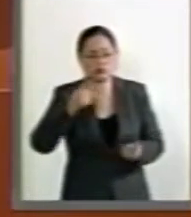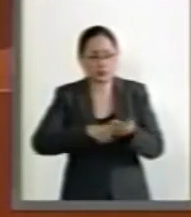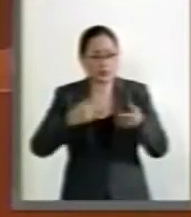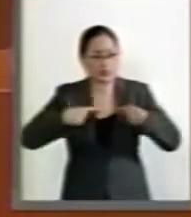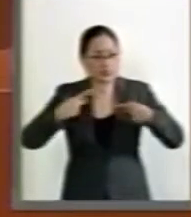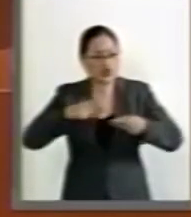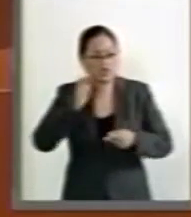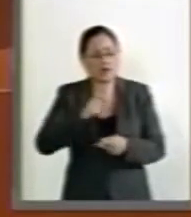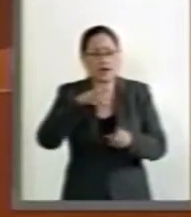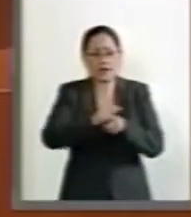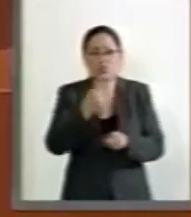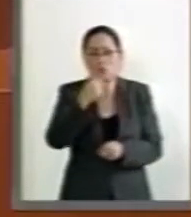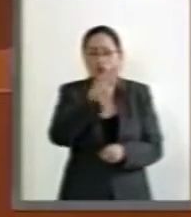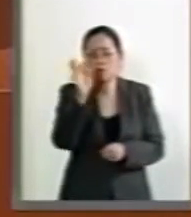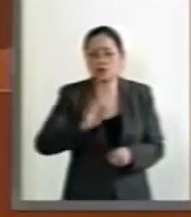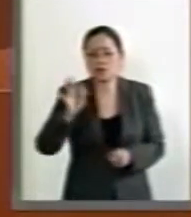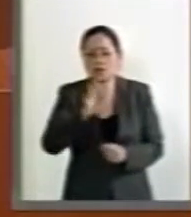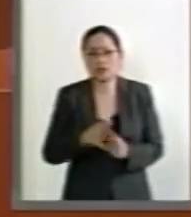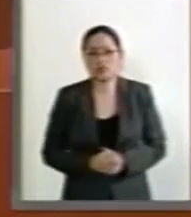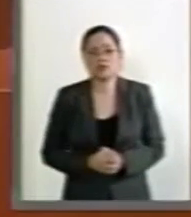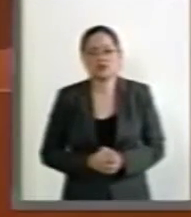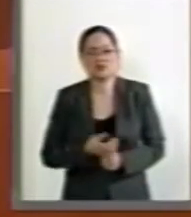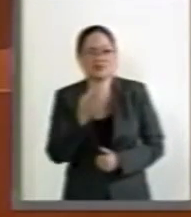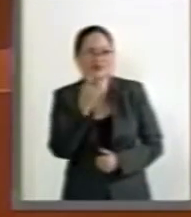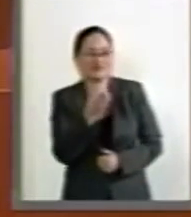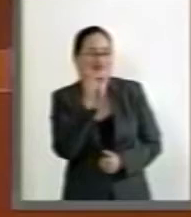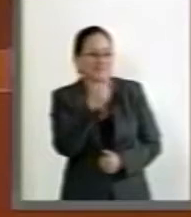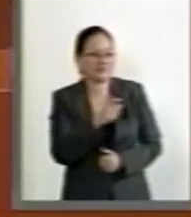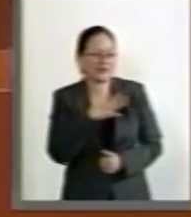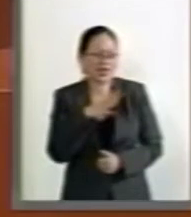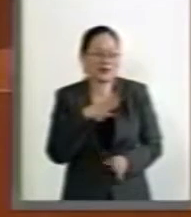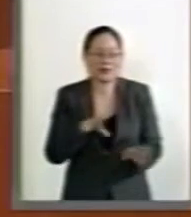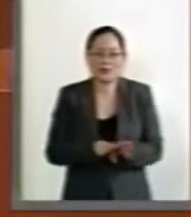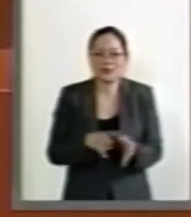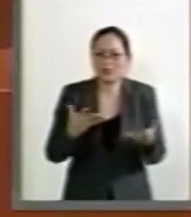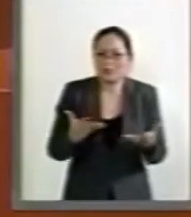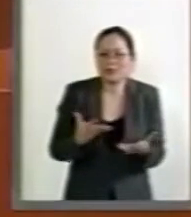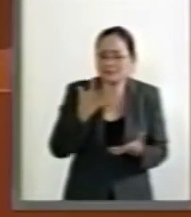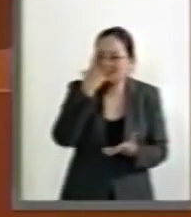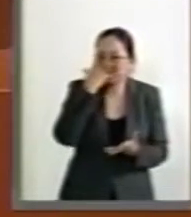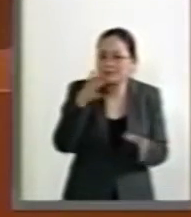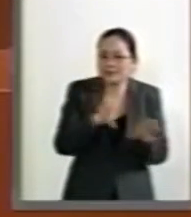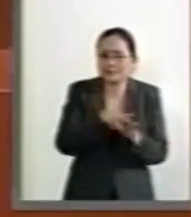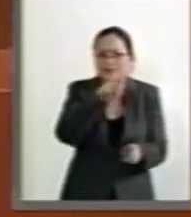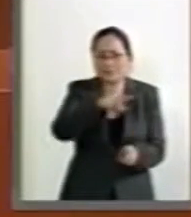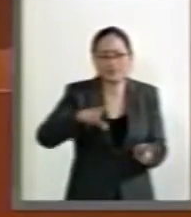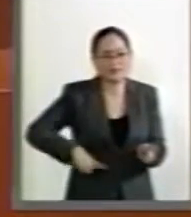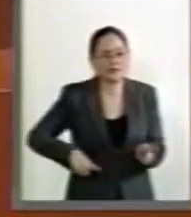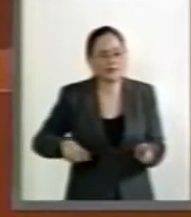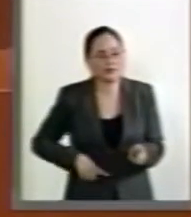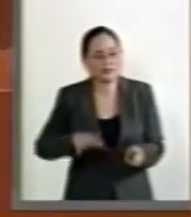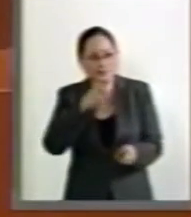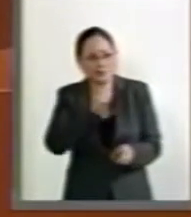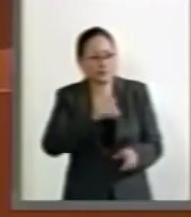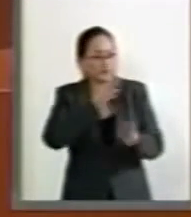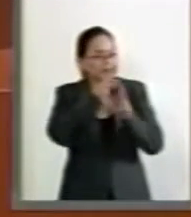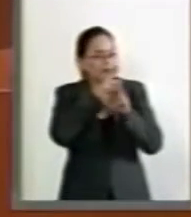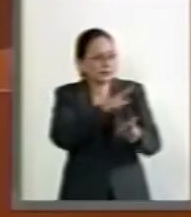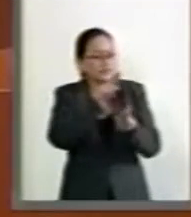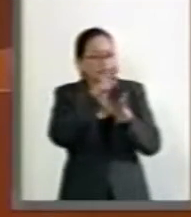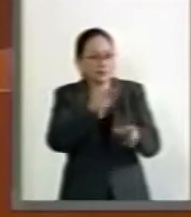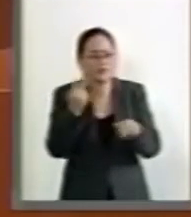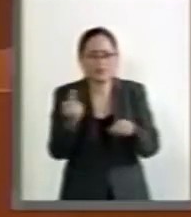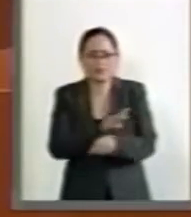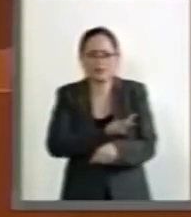1%. Se trata de una situación indignante a la que nuestro gobierno no ha podido dar respuesta